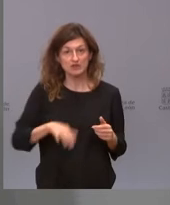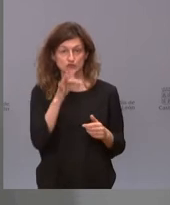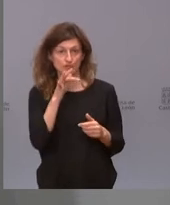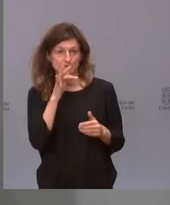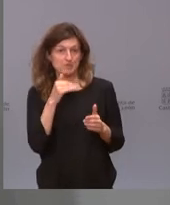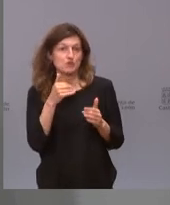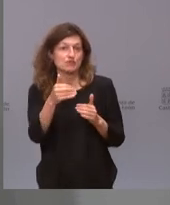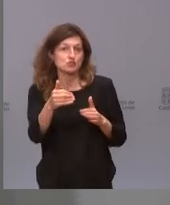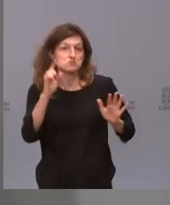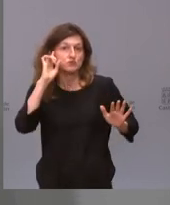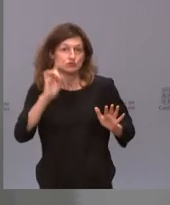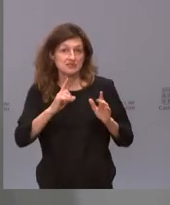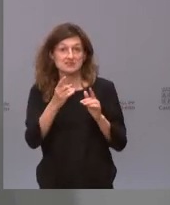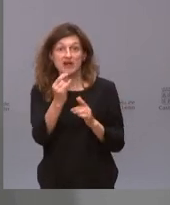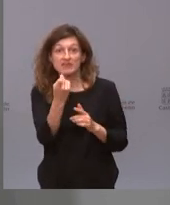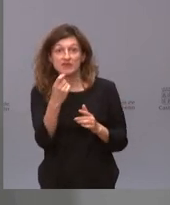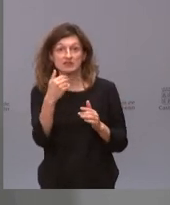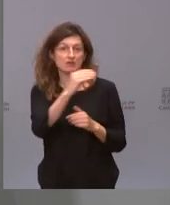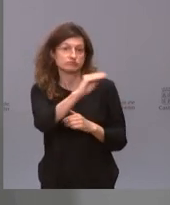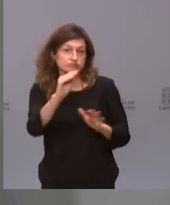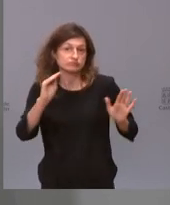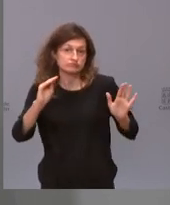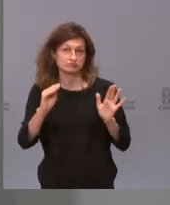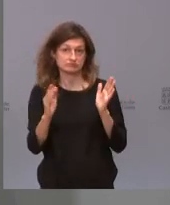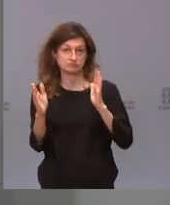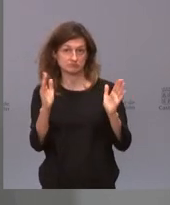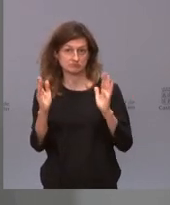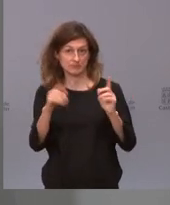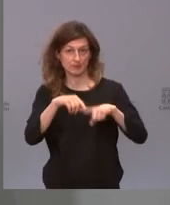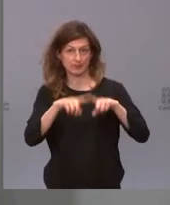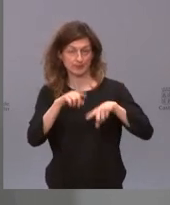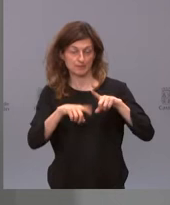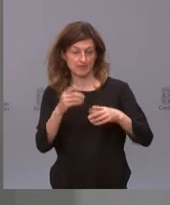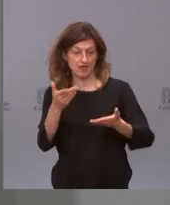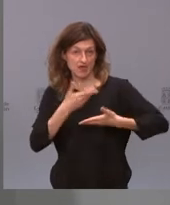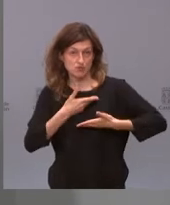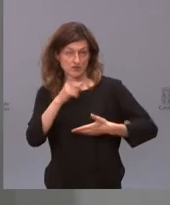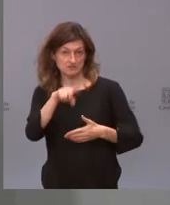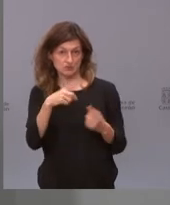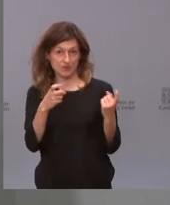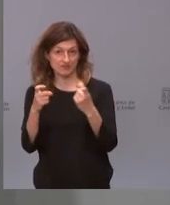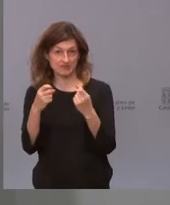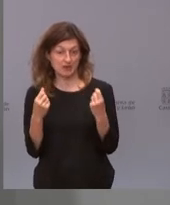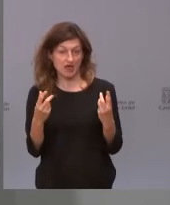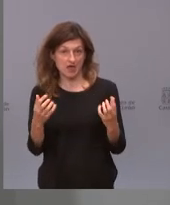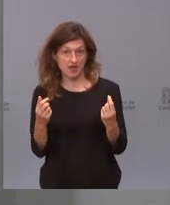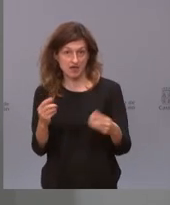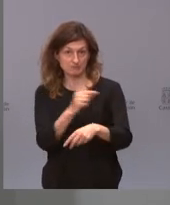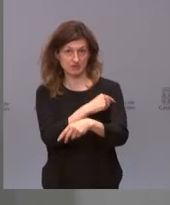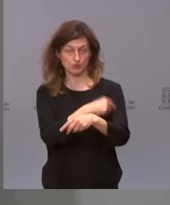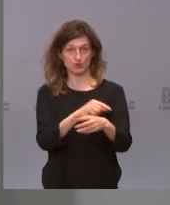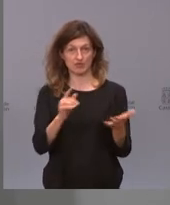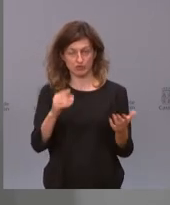lo descartamos. Si en un momento determinado nos parece que esto nos puede ayudar, sobre todo en la velocidad de vacunación, lo